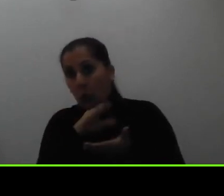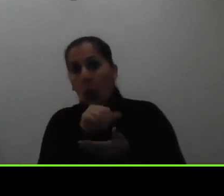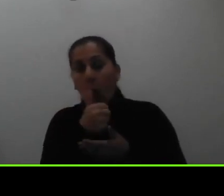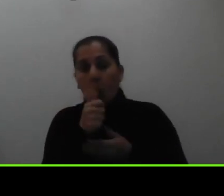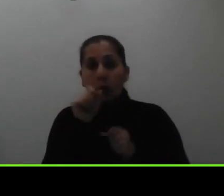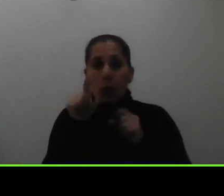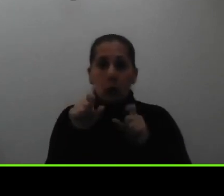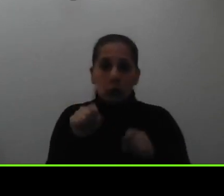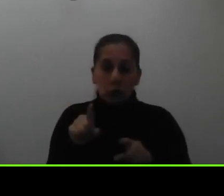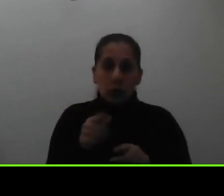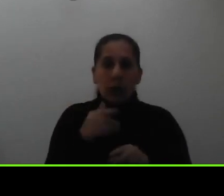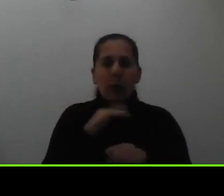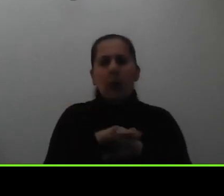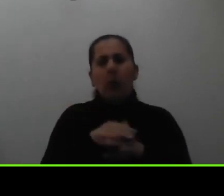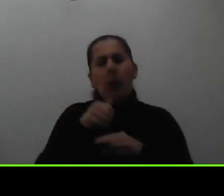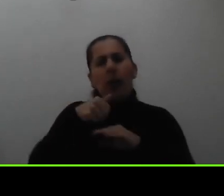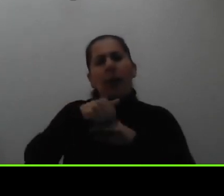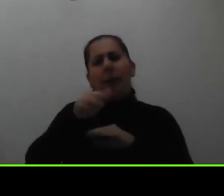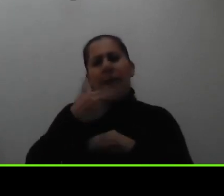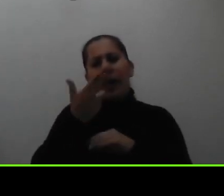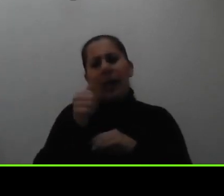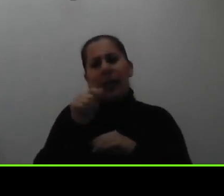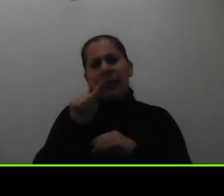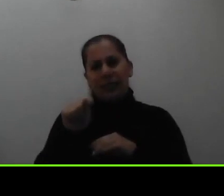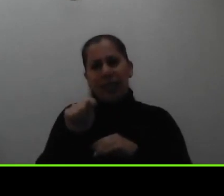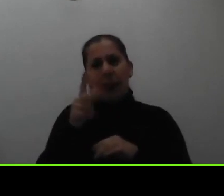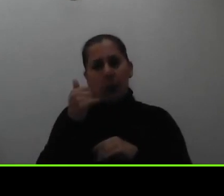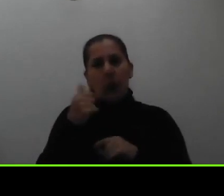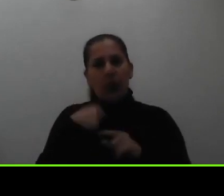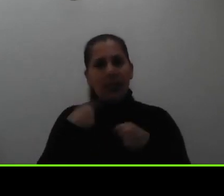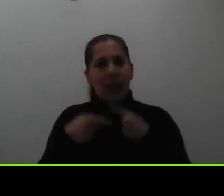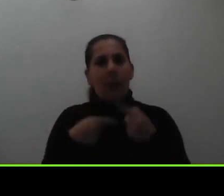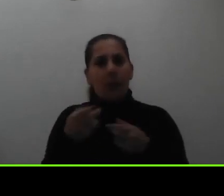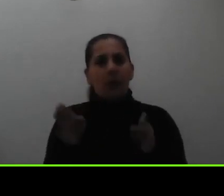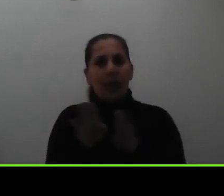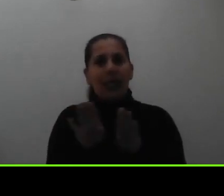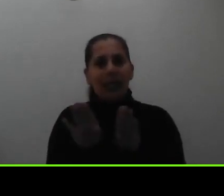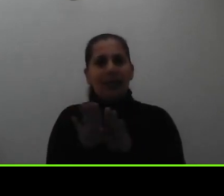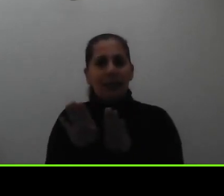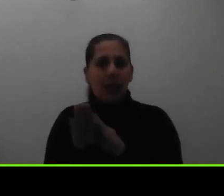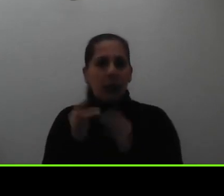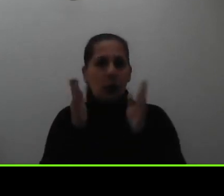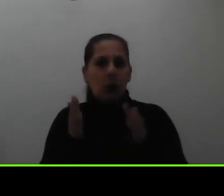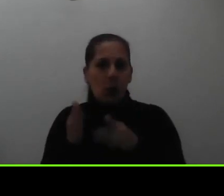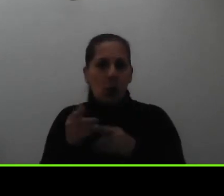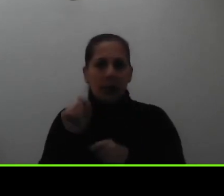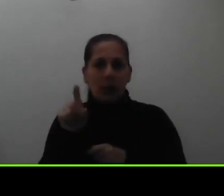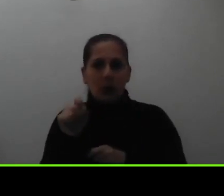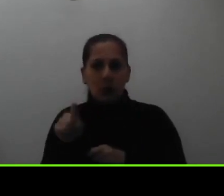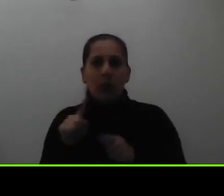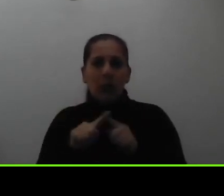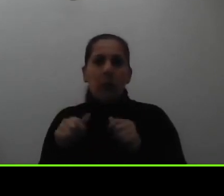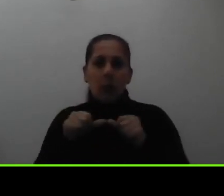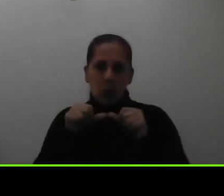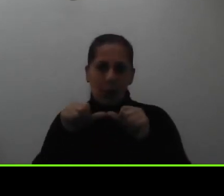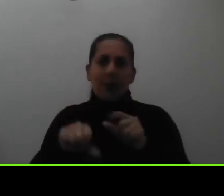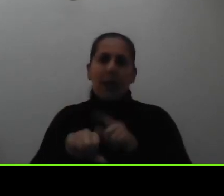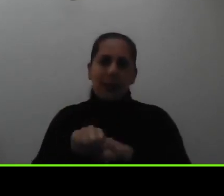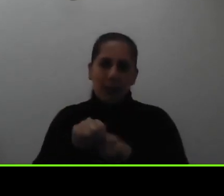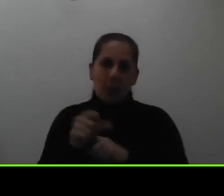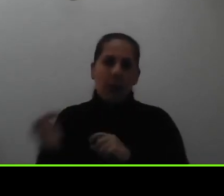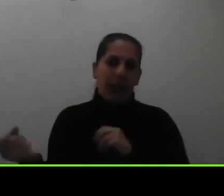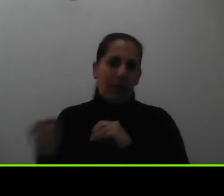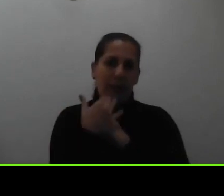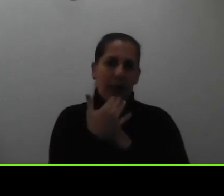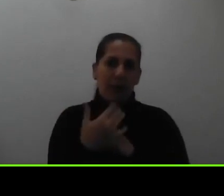la envíen al chat porque vamos a ir cerrando los bloques de consultas pero pues todavía hay tiempo para que las envíen